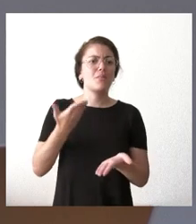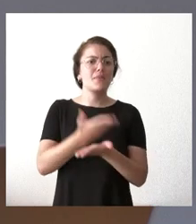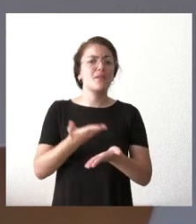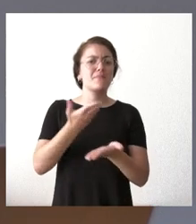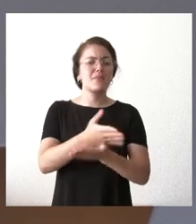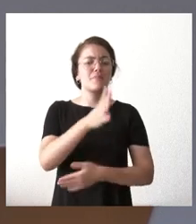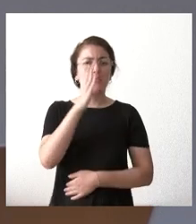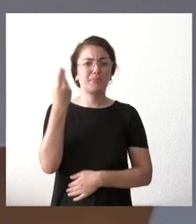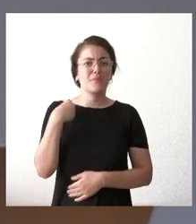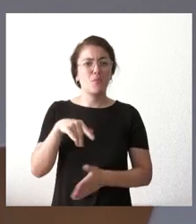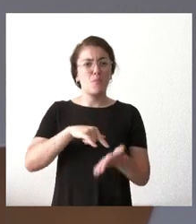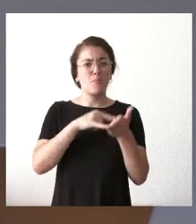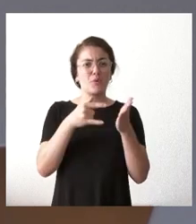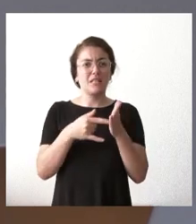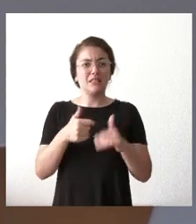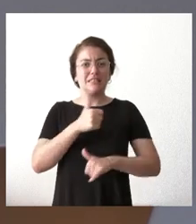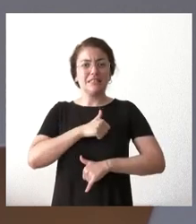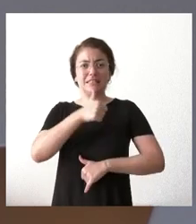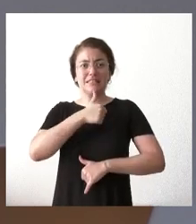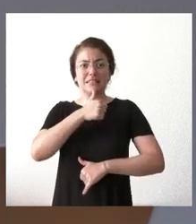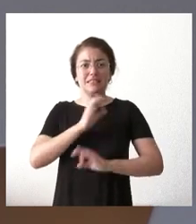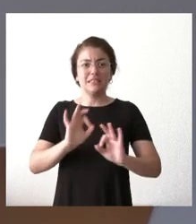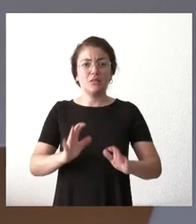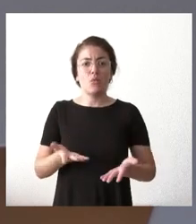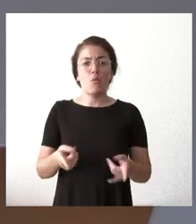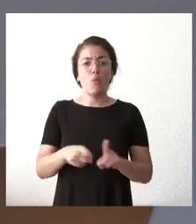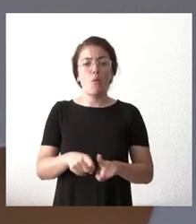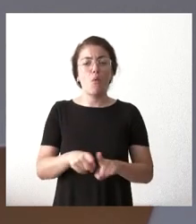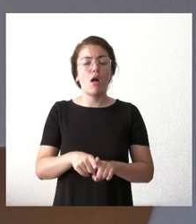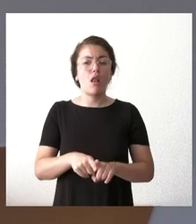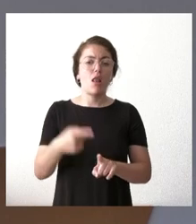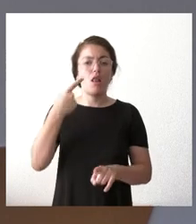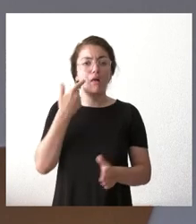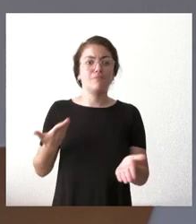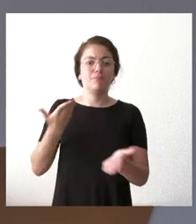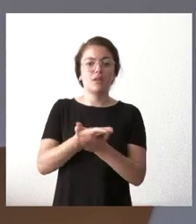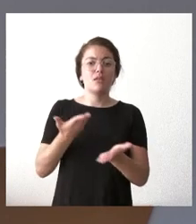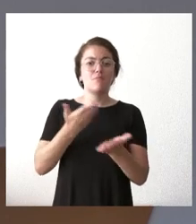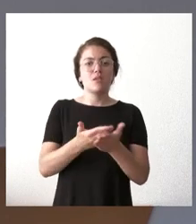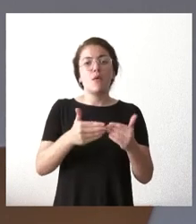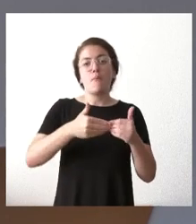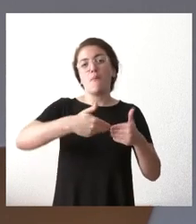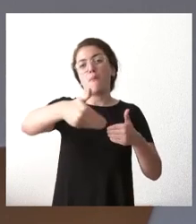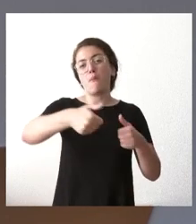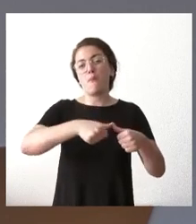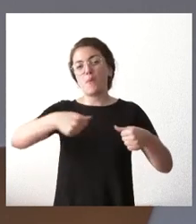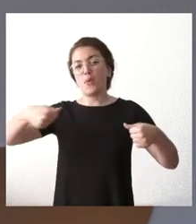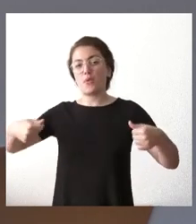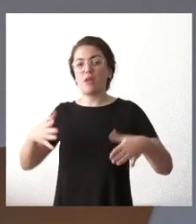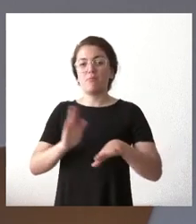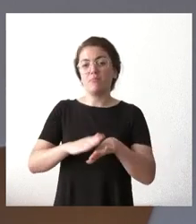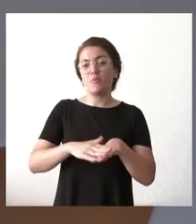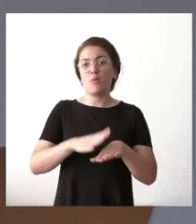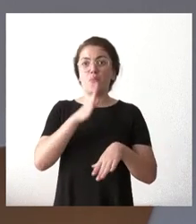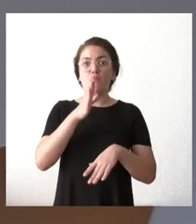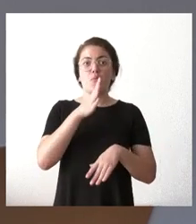muchos proyectos y por tanto muchos municipios acudieron a la Junta de Castelé León pidiendo esa prórroga y así lo hemos acordado porque trabajamos para el beneficio